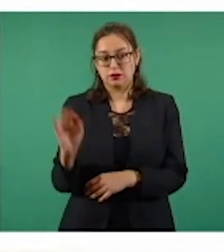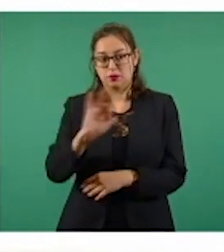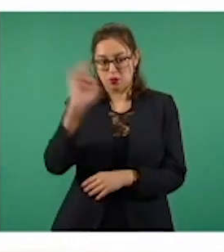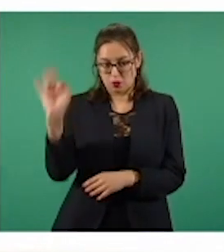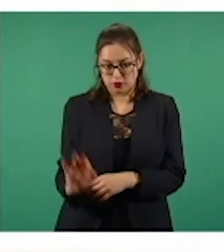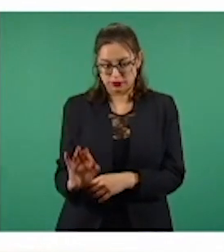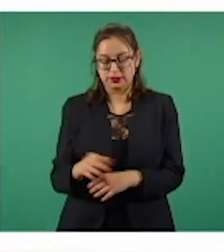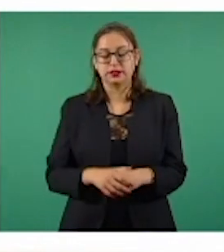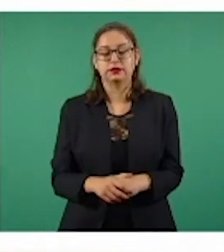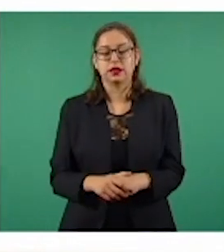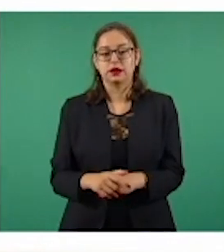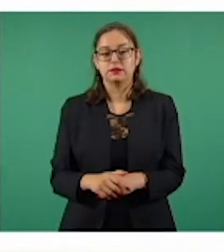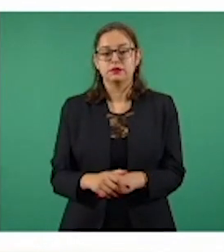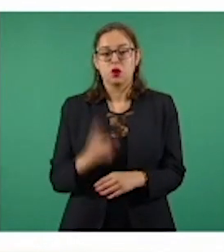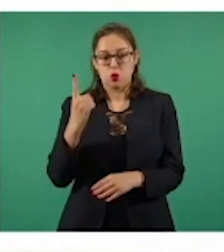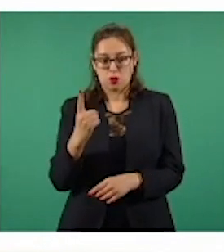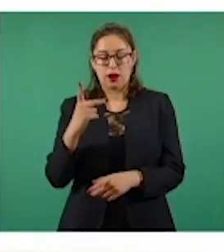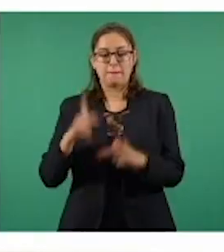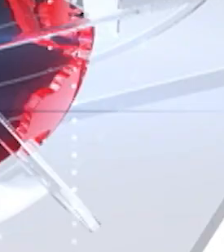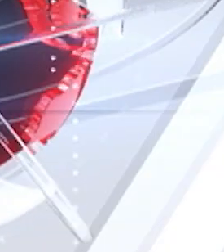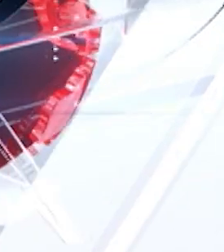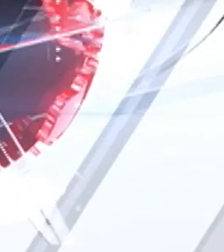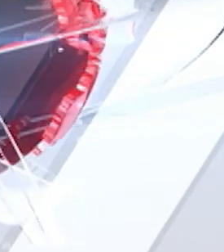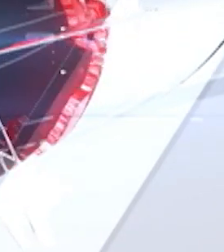están ya protegidas contra el COVID-19.